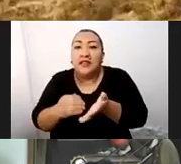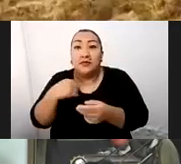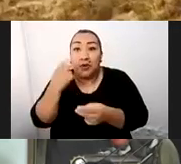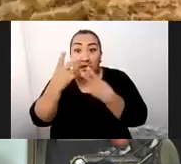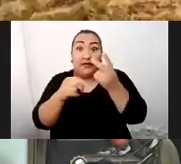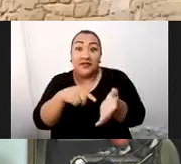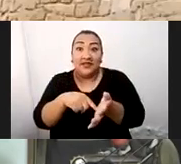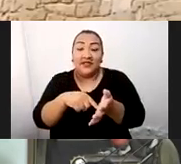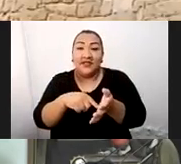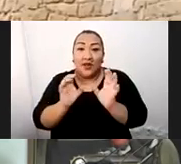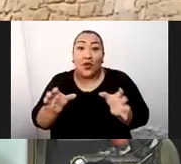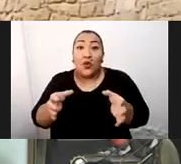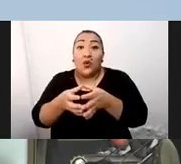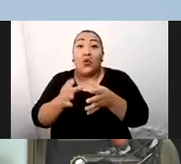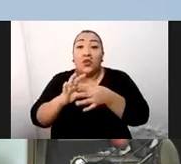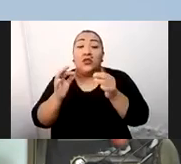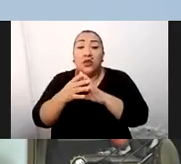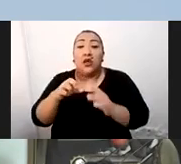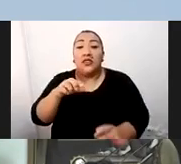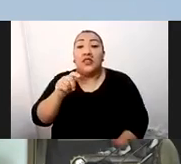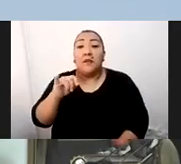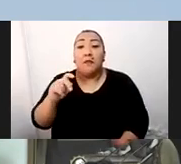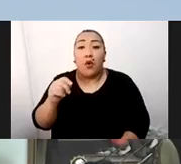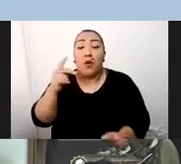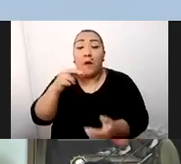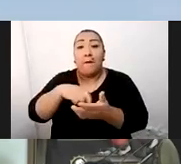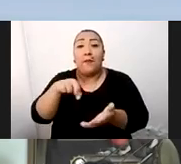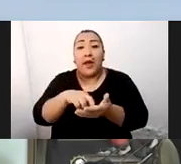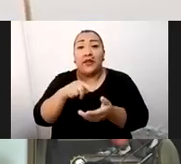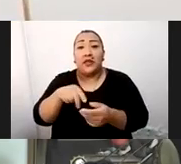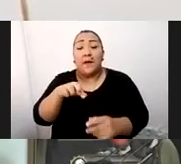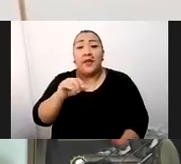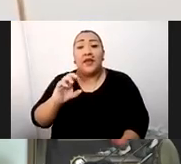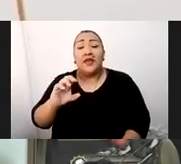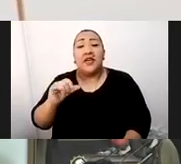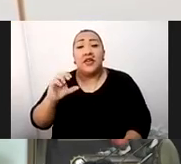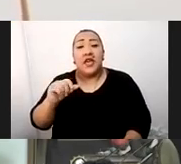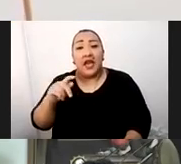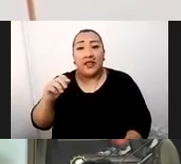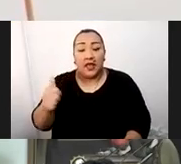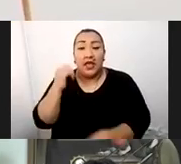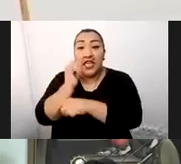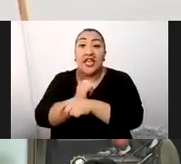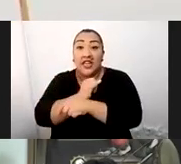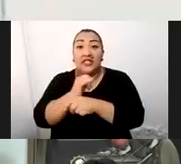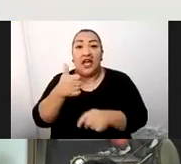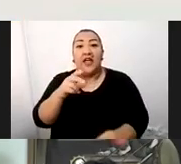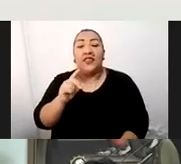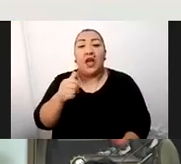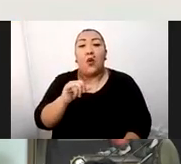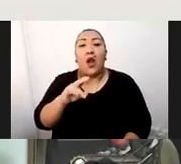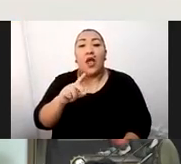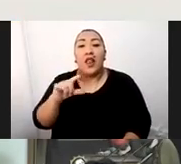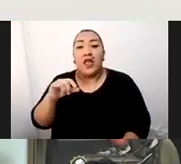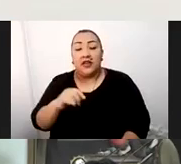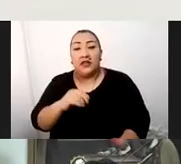Conjunto Arqueológico de Tipón, el Parque Arqueológico de Piquillacta, la Iglesia de Andahuaylías, el Pueblo